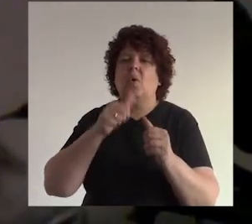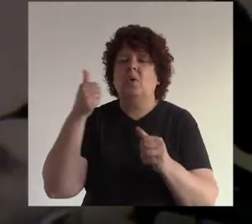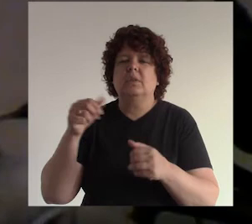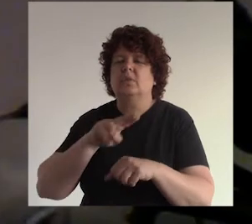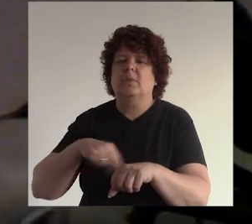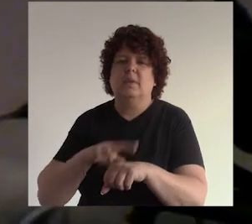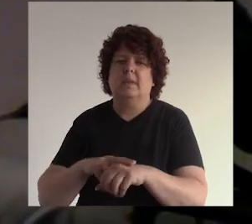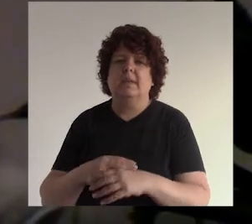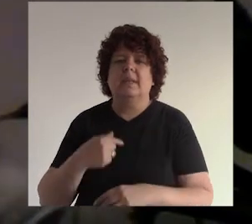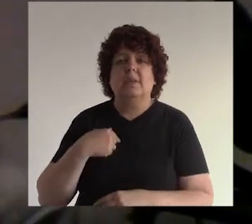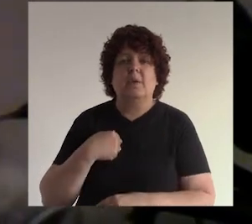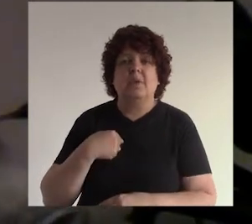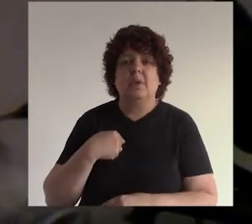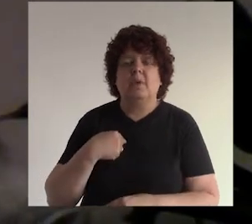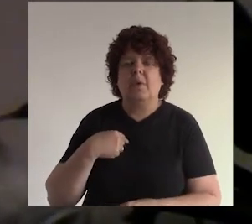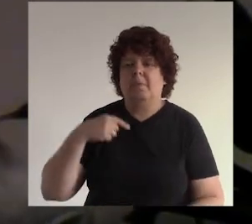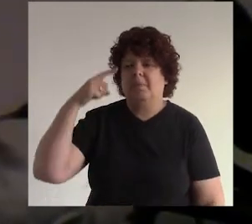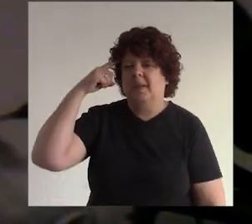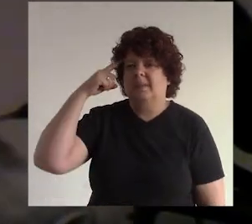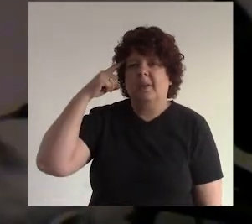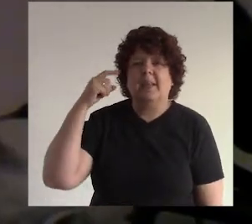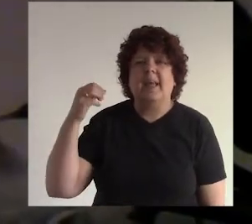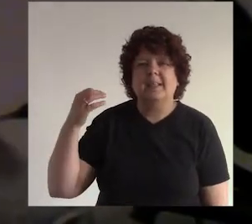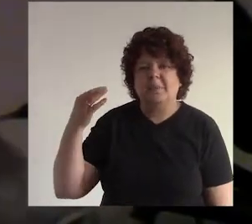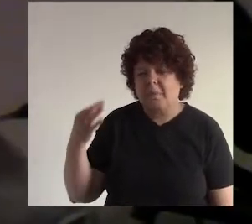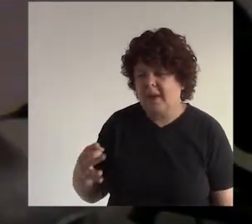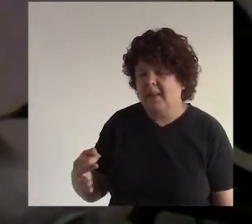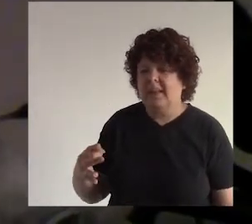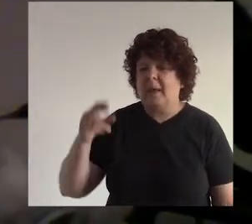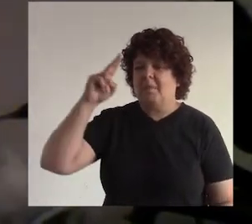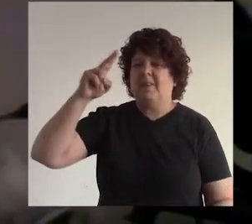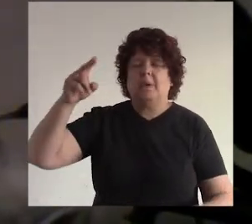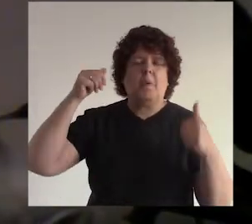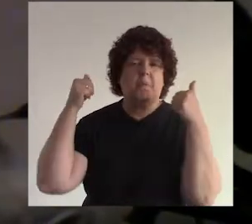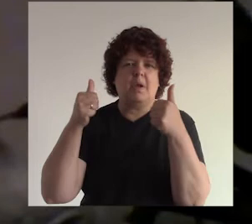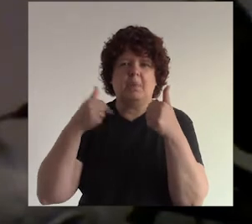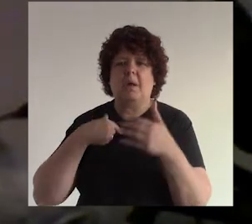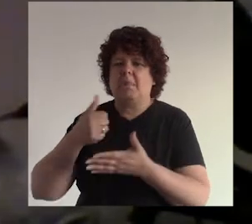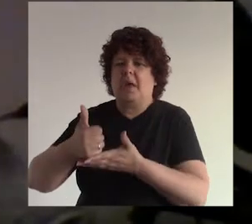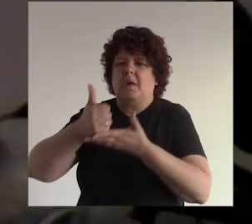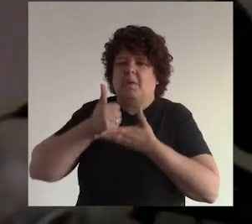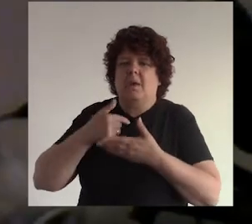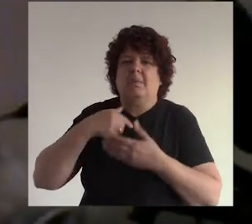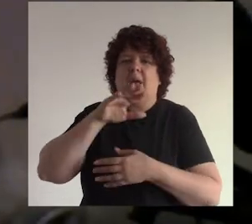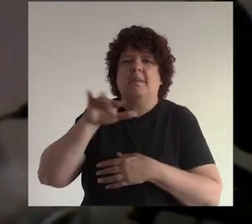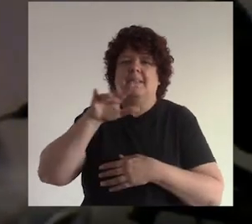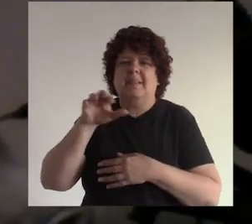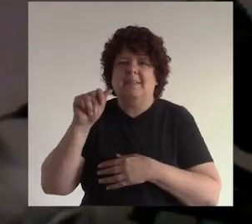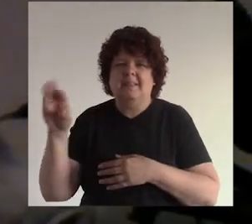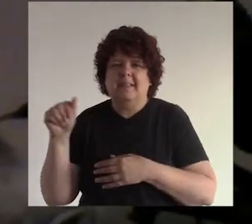precio regular entonces como yo estoy convencido de que es un buen profesor porque me ayudó a mí que ponga la abecedaria en inglés